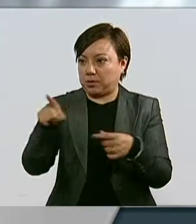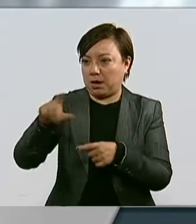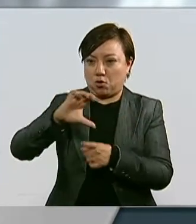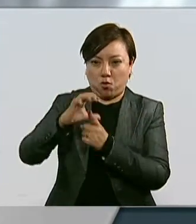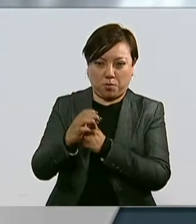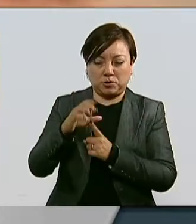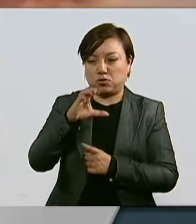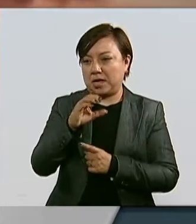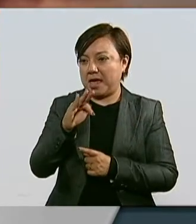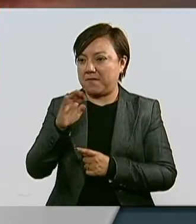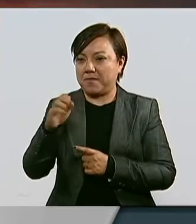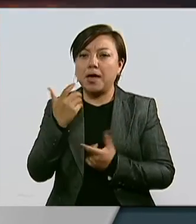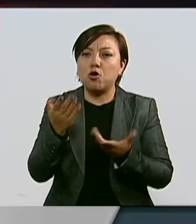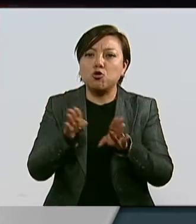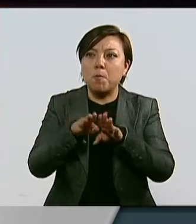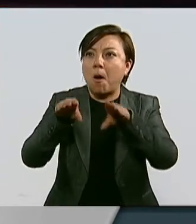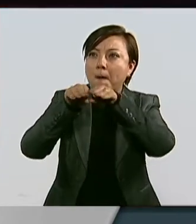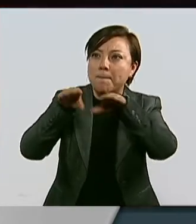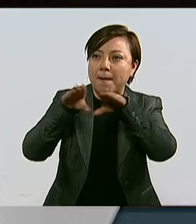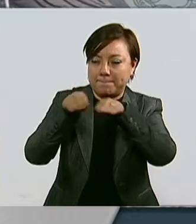transportar energía eléctrica.